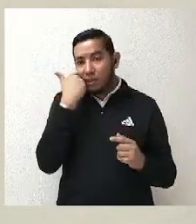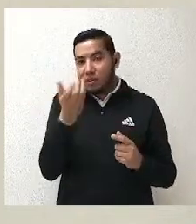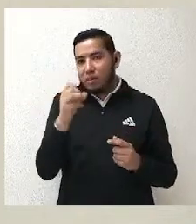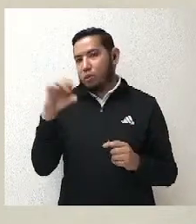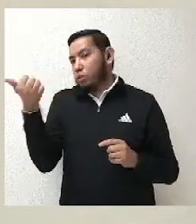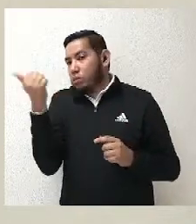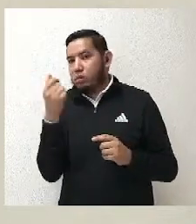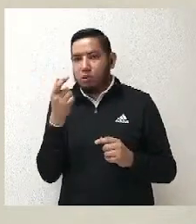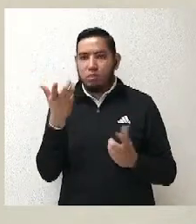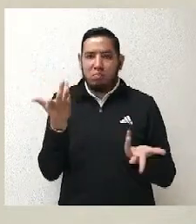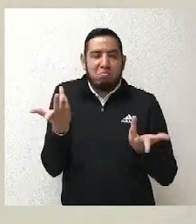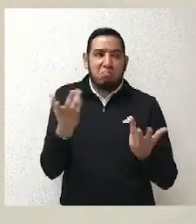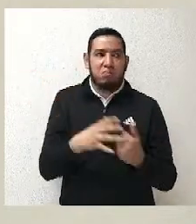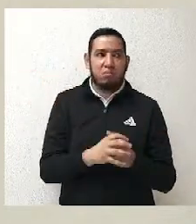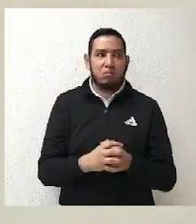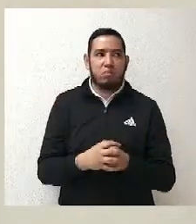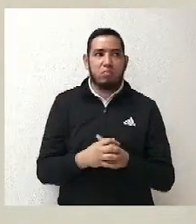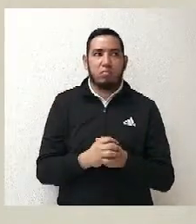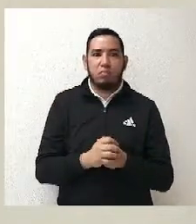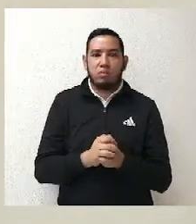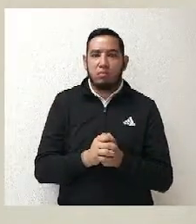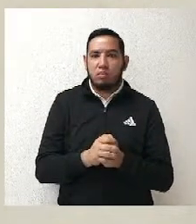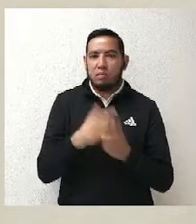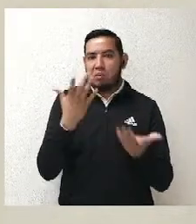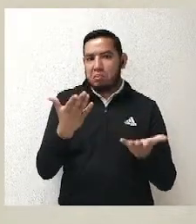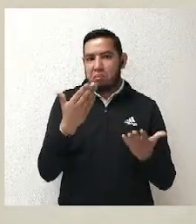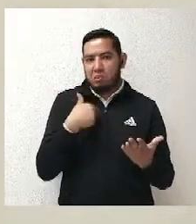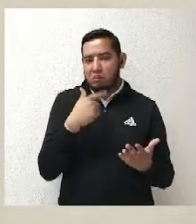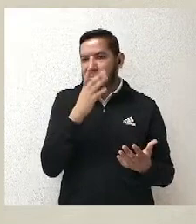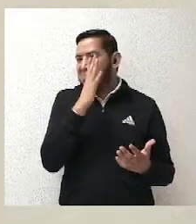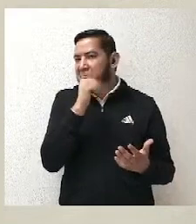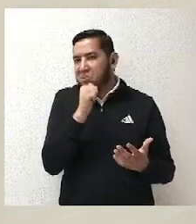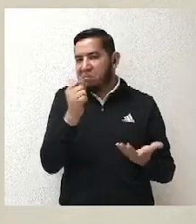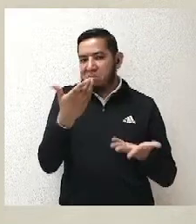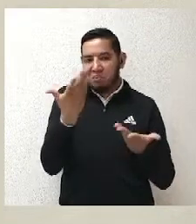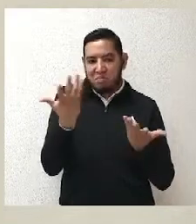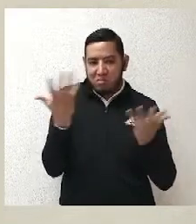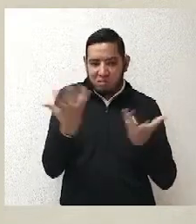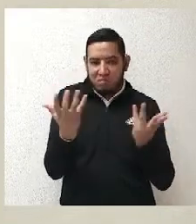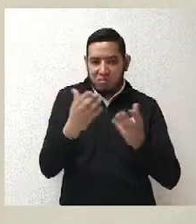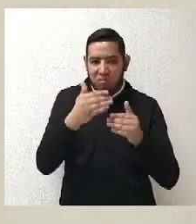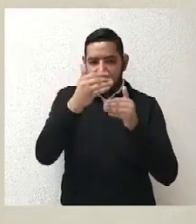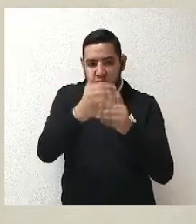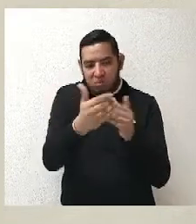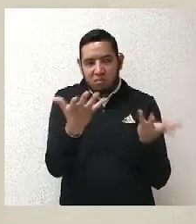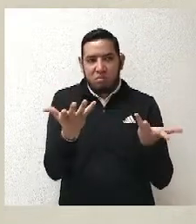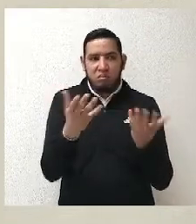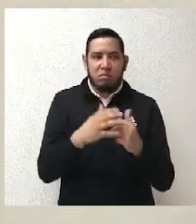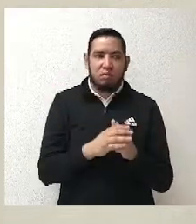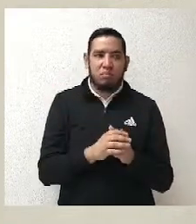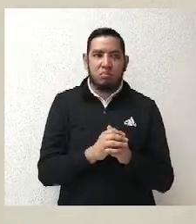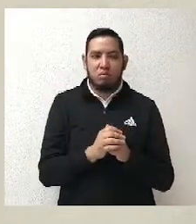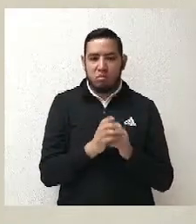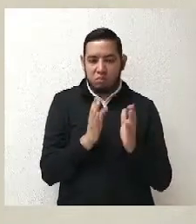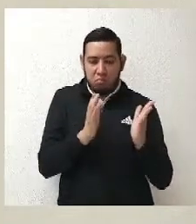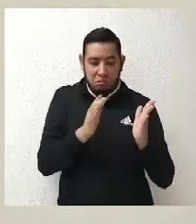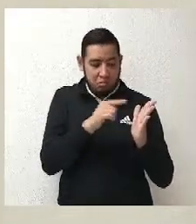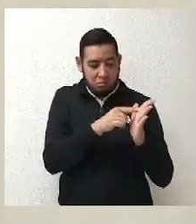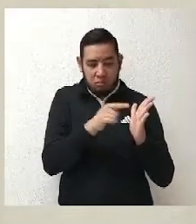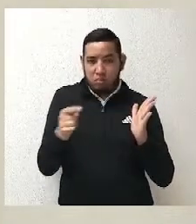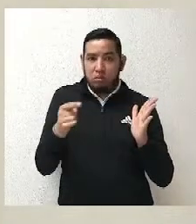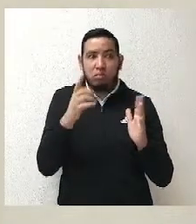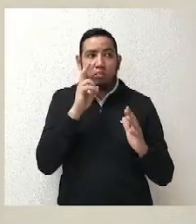propia resolución ni del acuerdo que fue derivado de una resolución nuestra. Entonces, fue por eso que